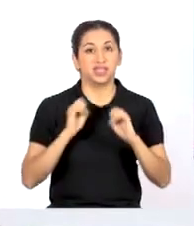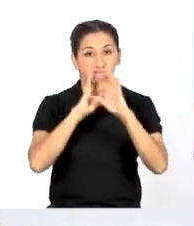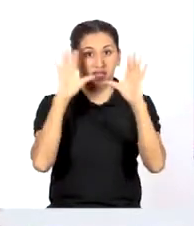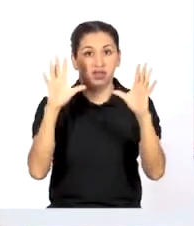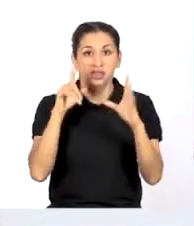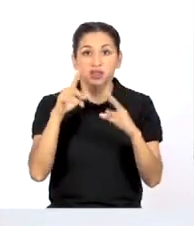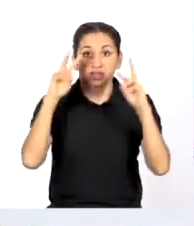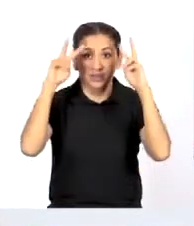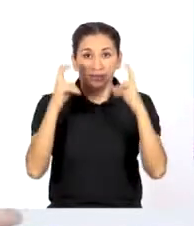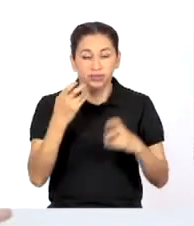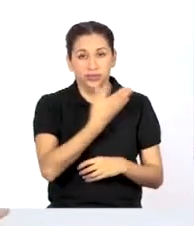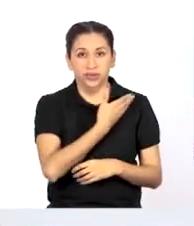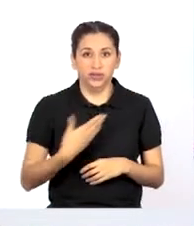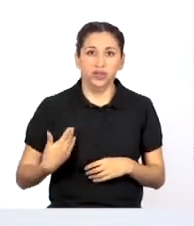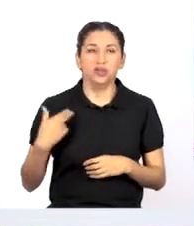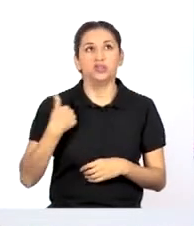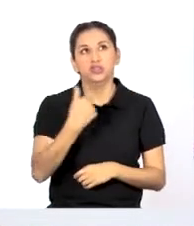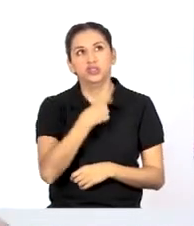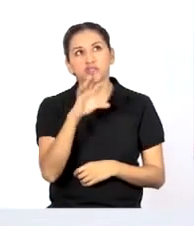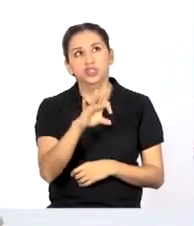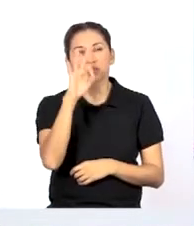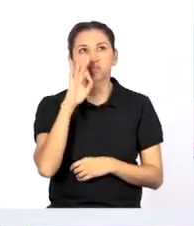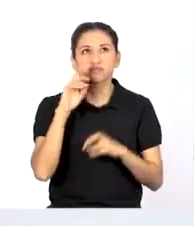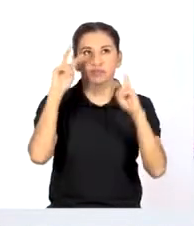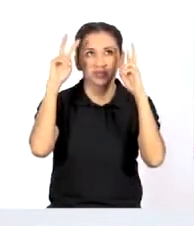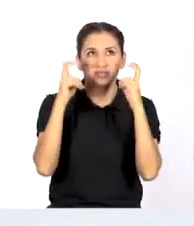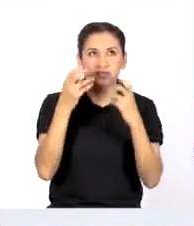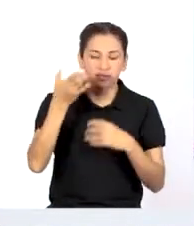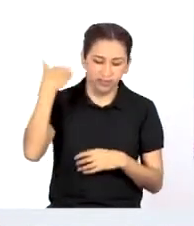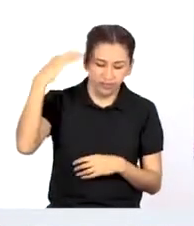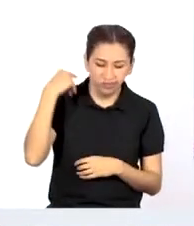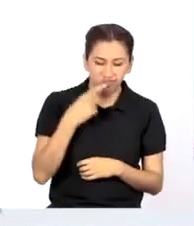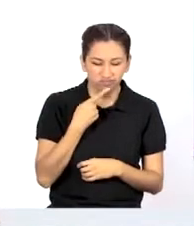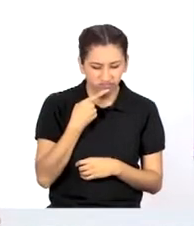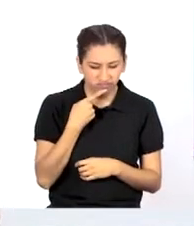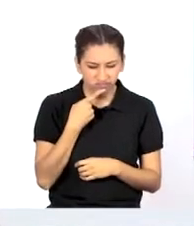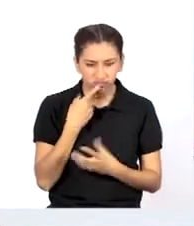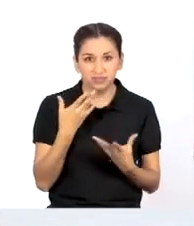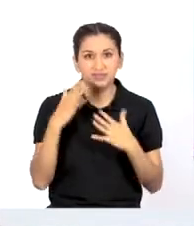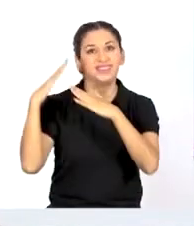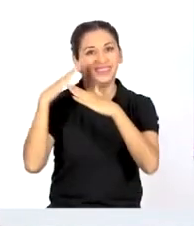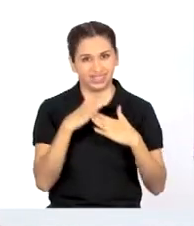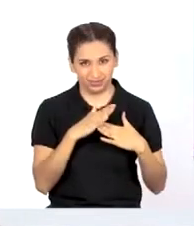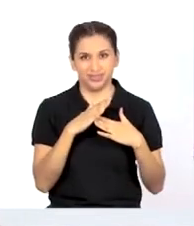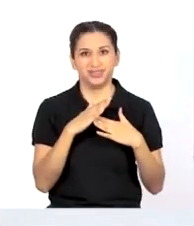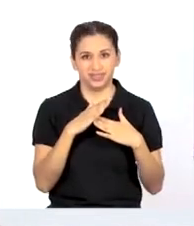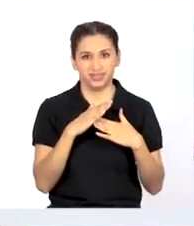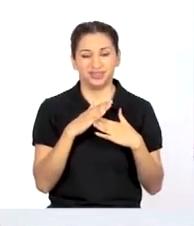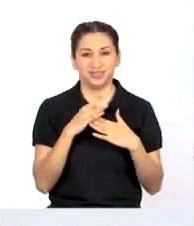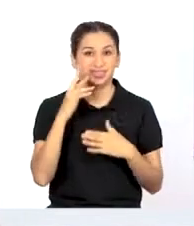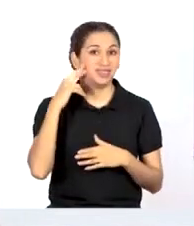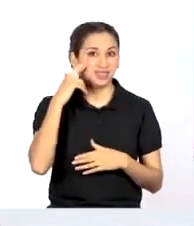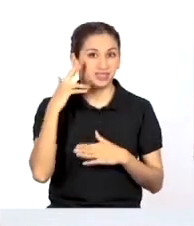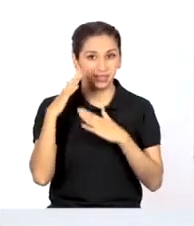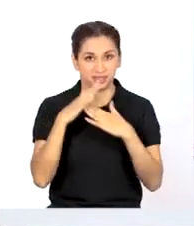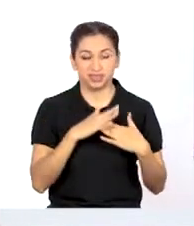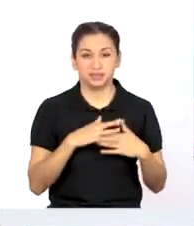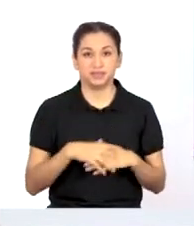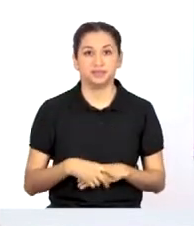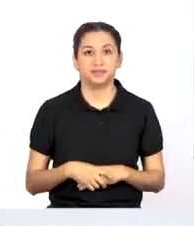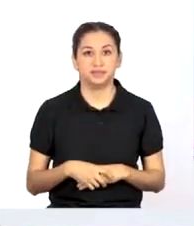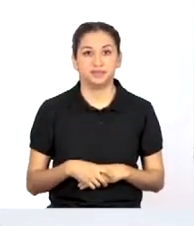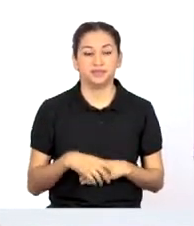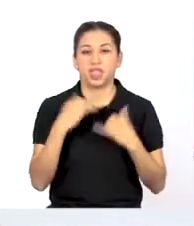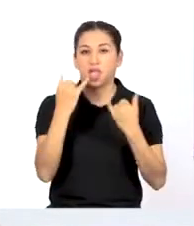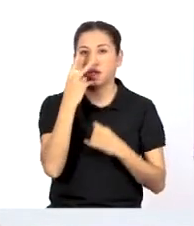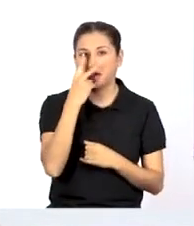Claro, el asunto público que hemos seleccionado en uno de los programas anteriores es la discriminación étnico-racial.